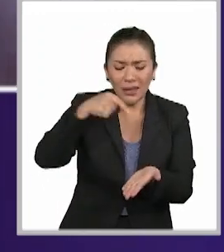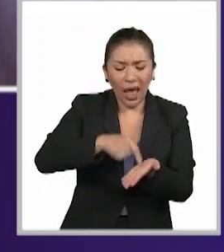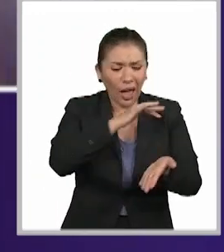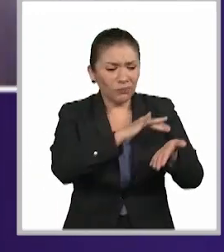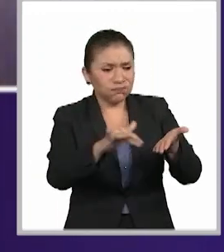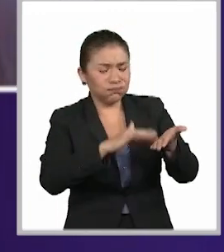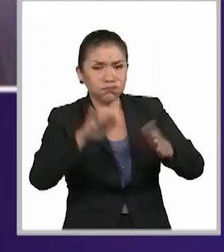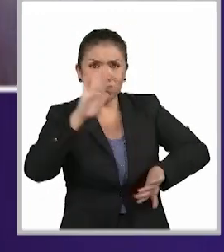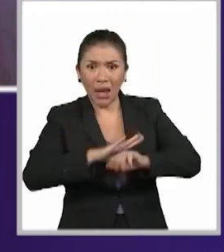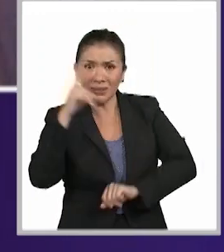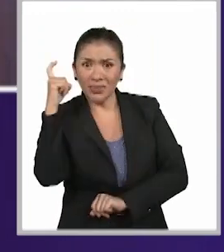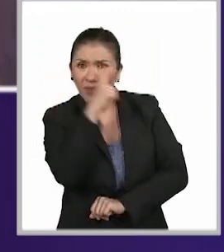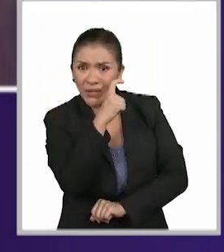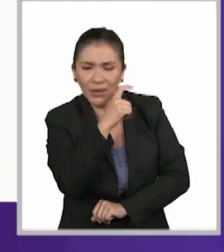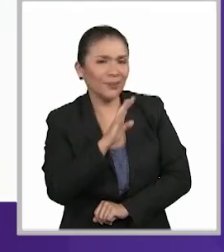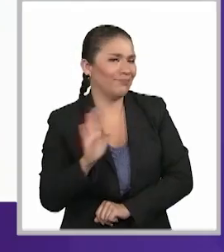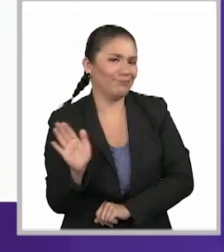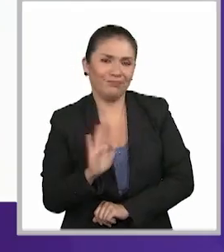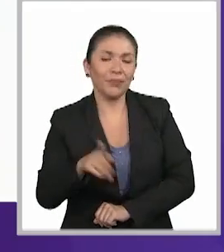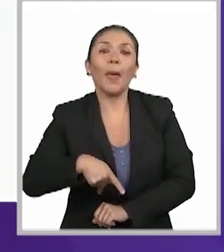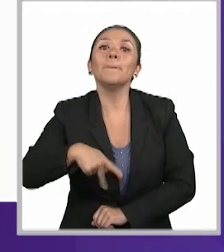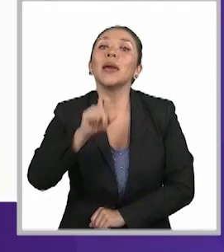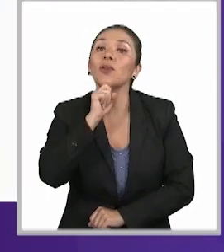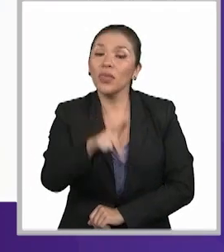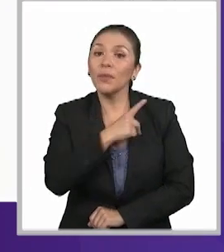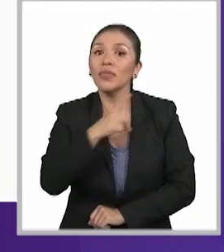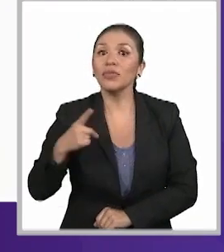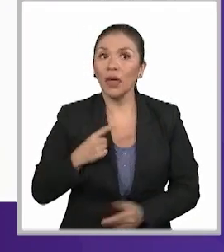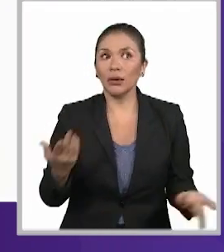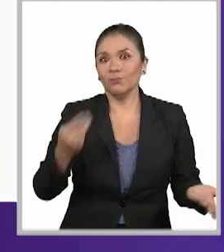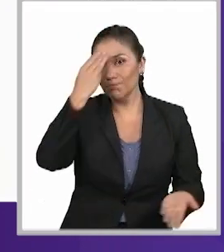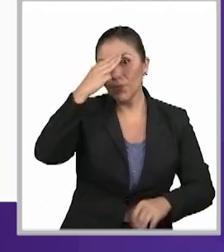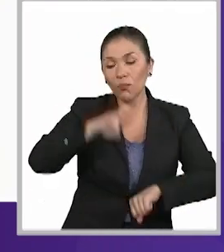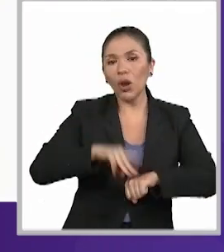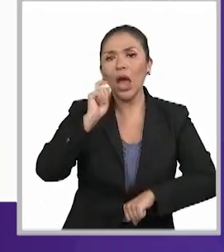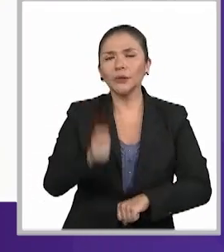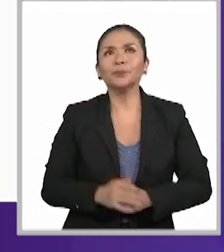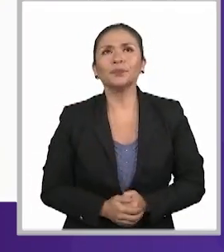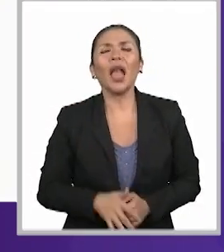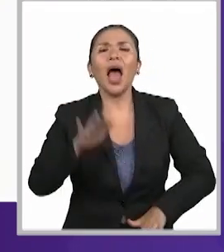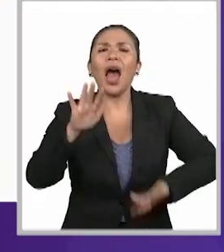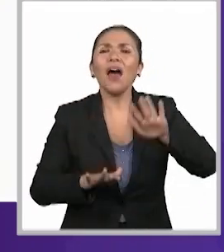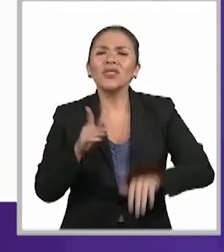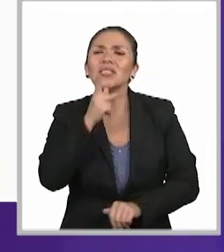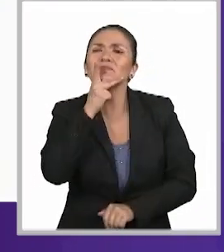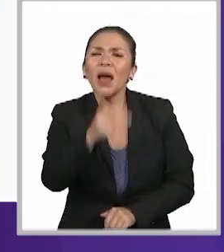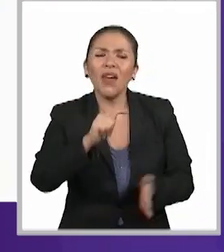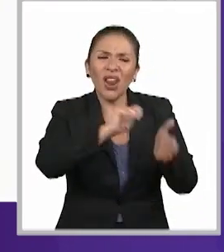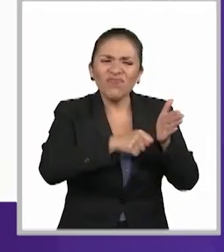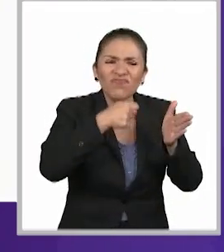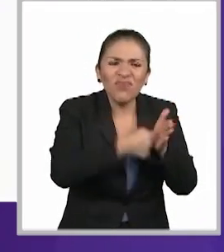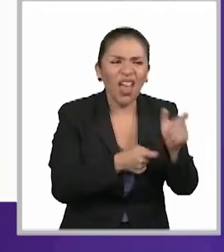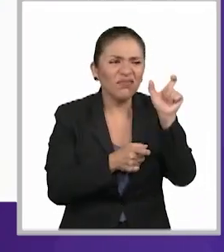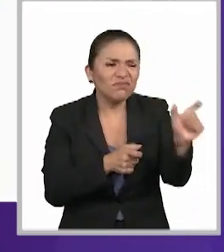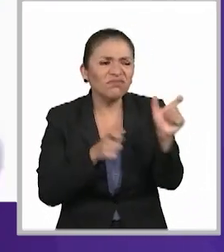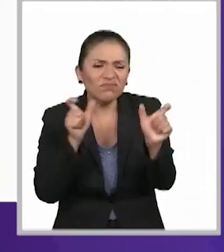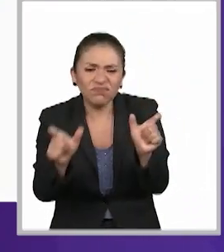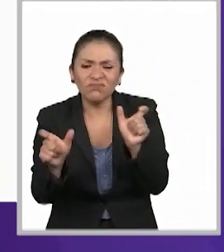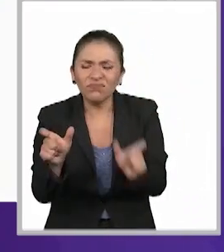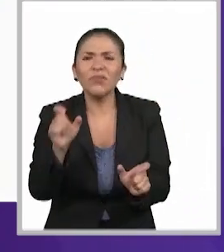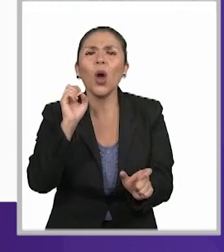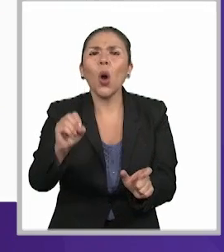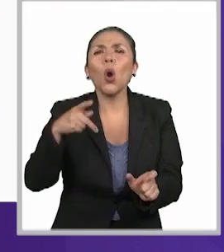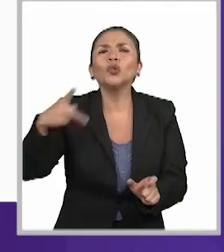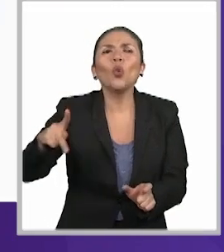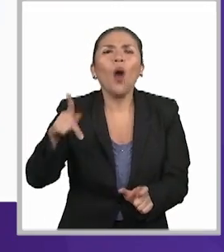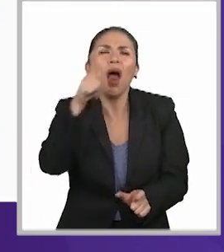sean tan complejas, pero tampoco podemos perder de vista que hay veces que, lo que decíamos, los tecnicismos o palabras